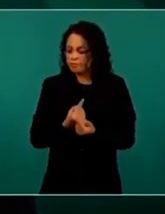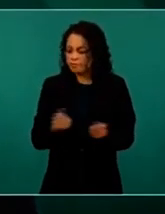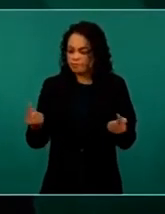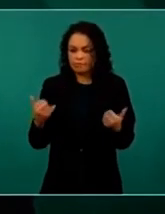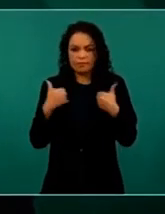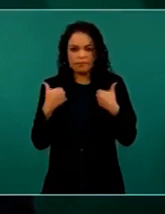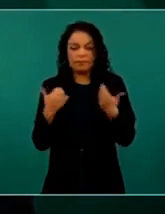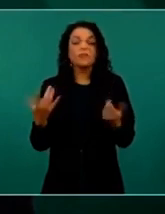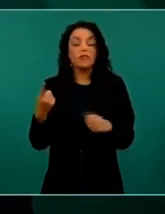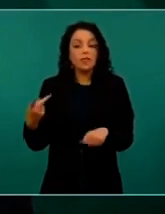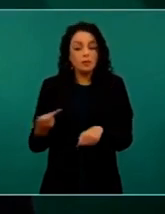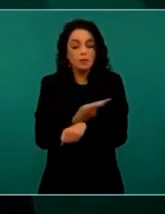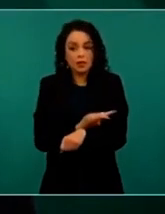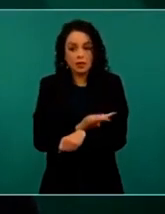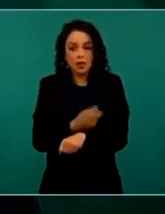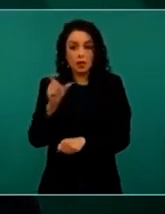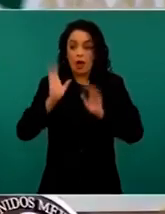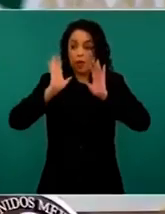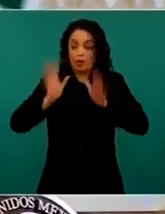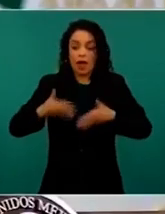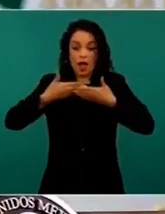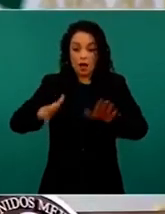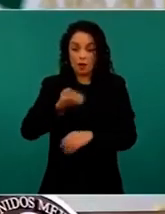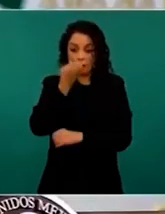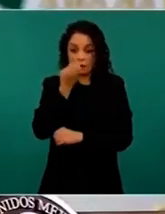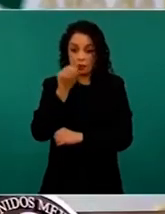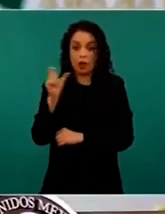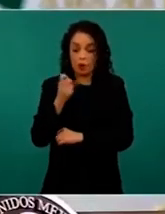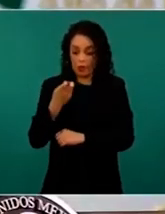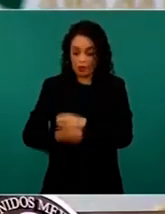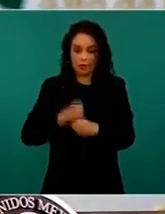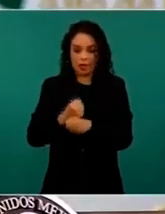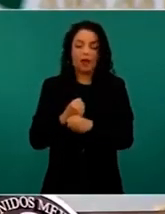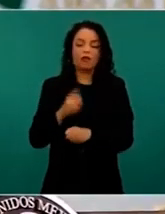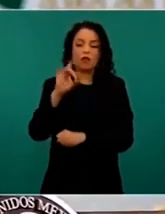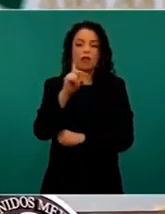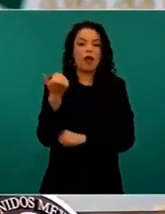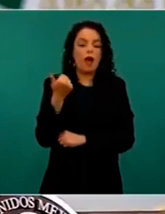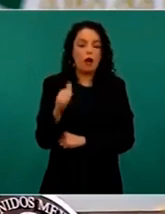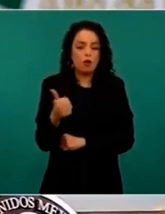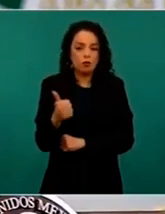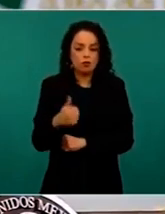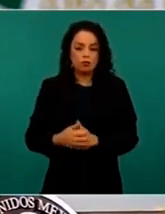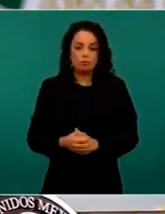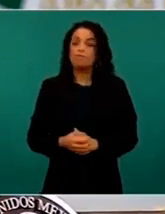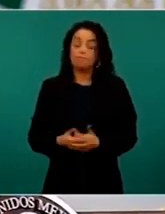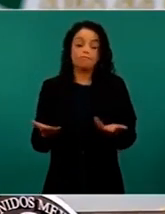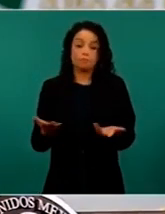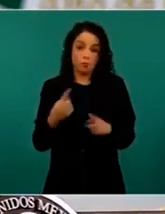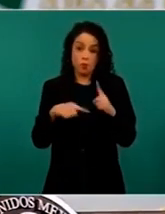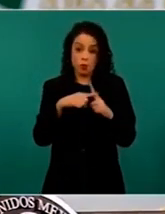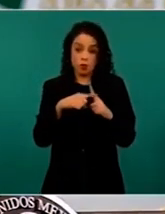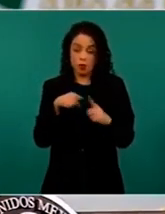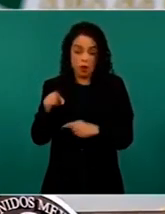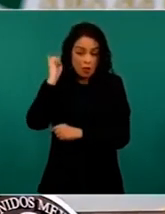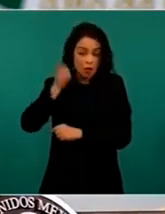después de que abrimos las escuelas el 30 de agosto de este año. La información también es alentadora, esto lo monitoreamos